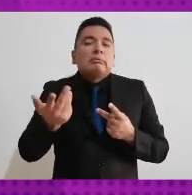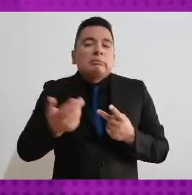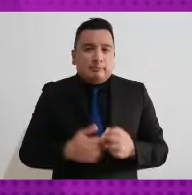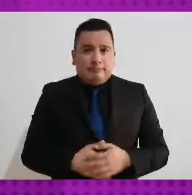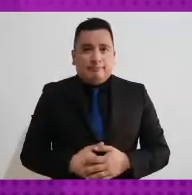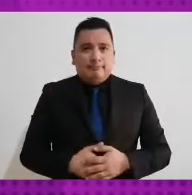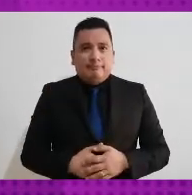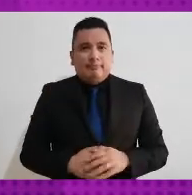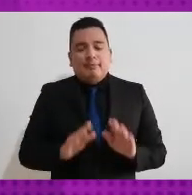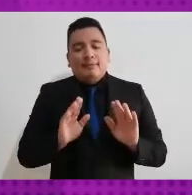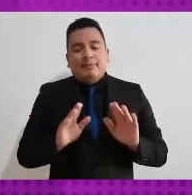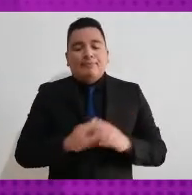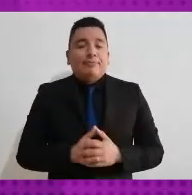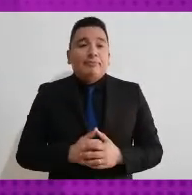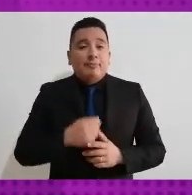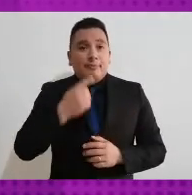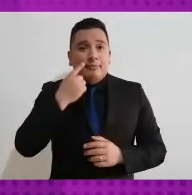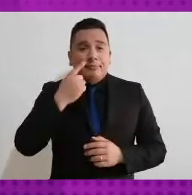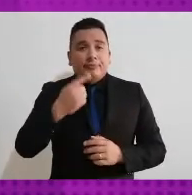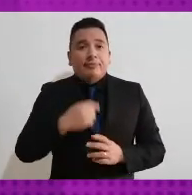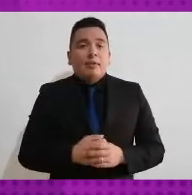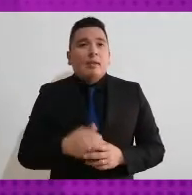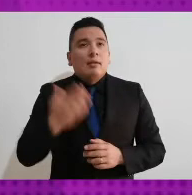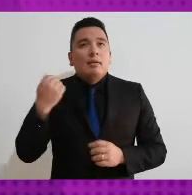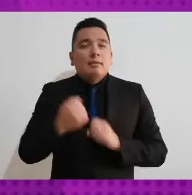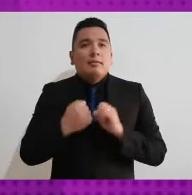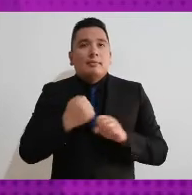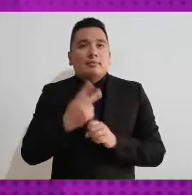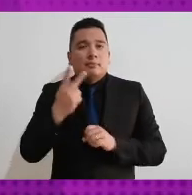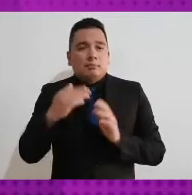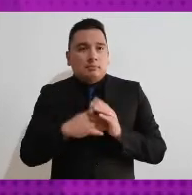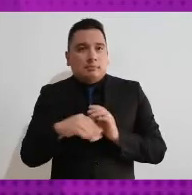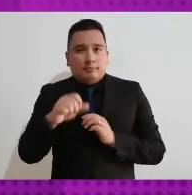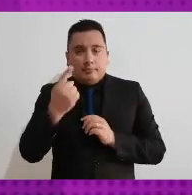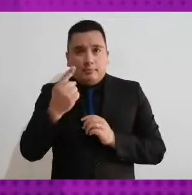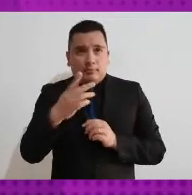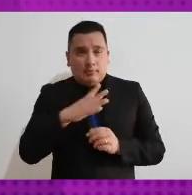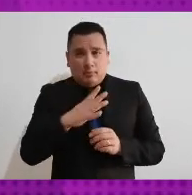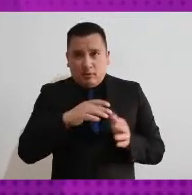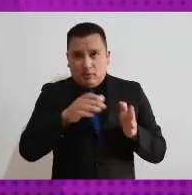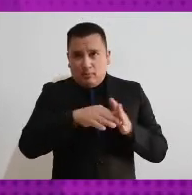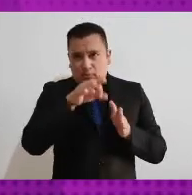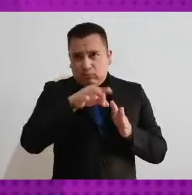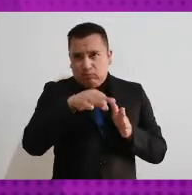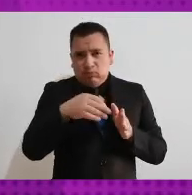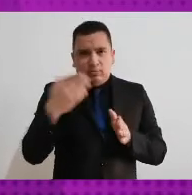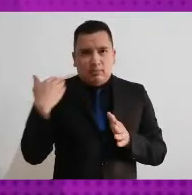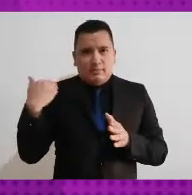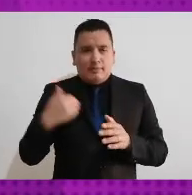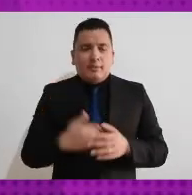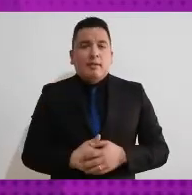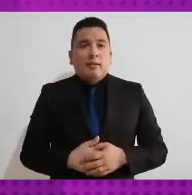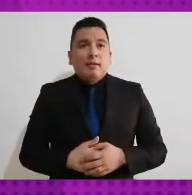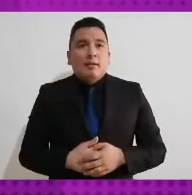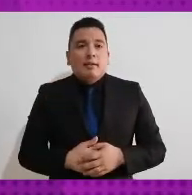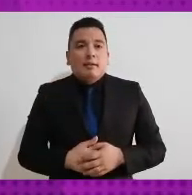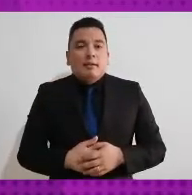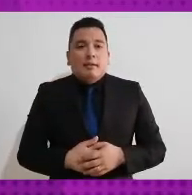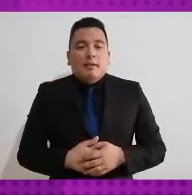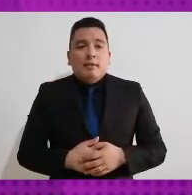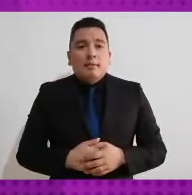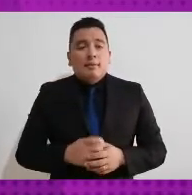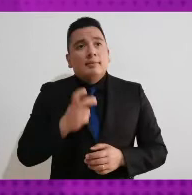que implementamos específicamente en el proceso electoral federal 2021, no solamente por ser las más recientes, sino porque